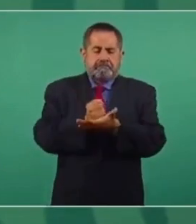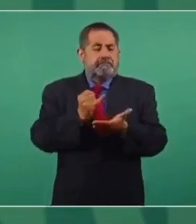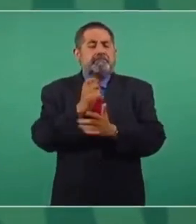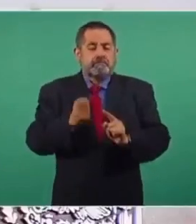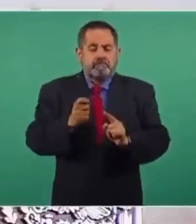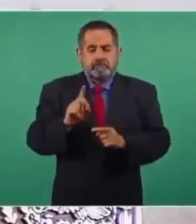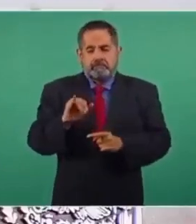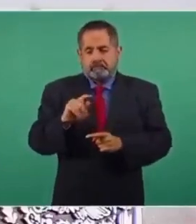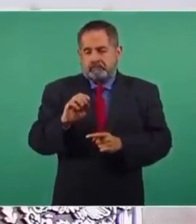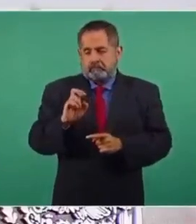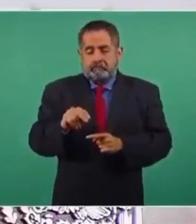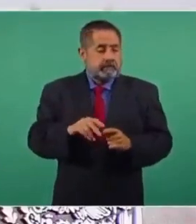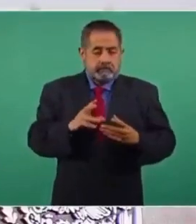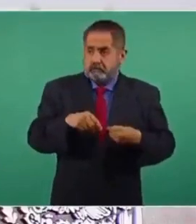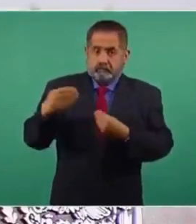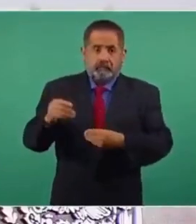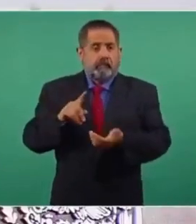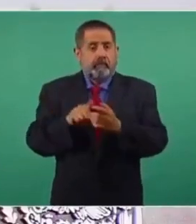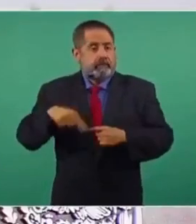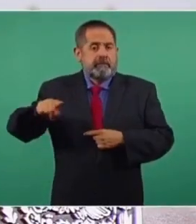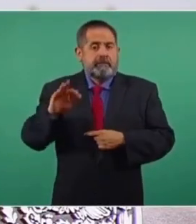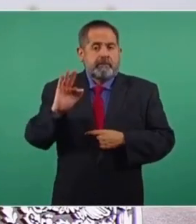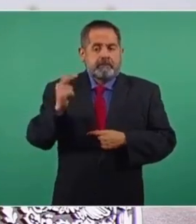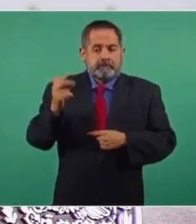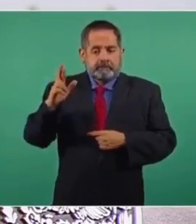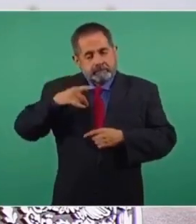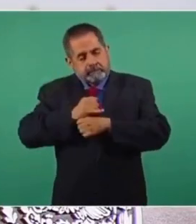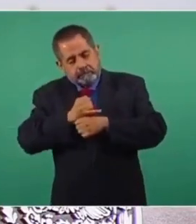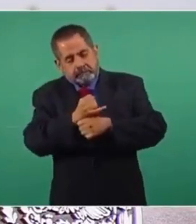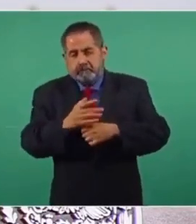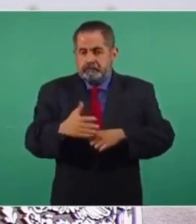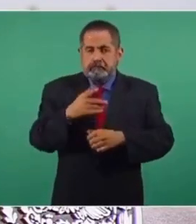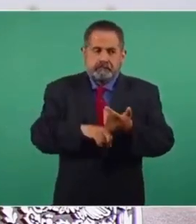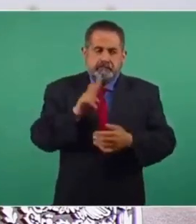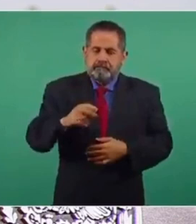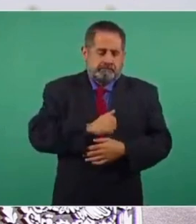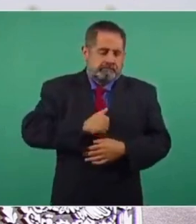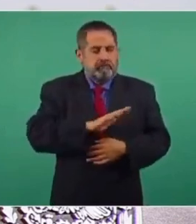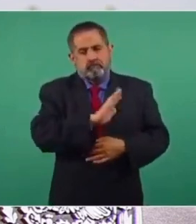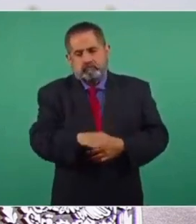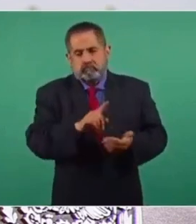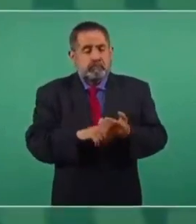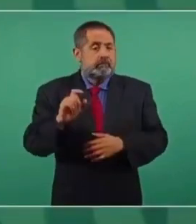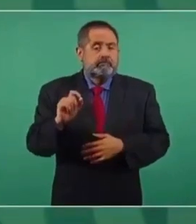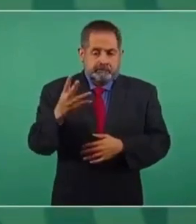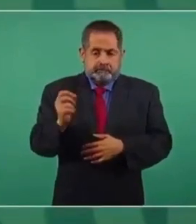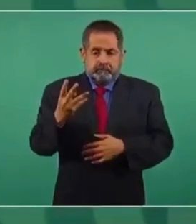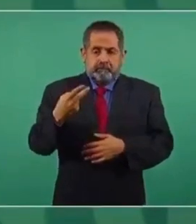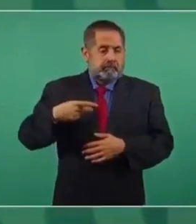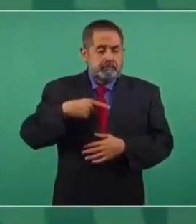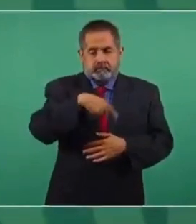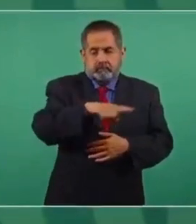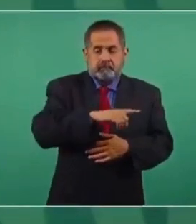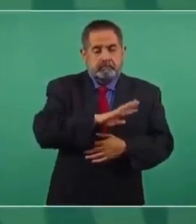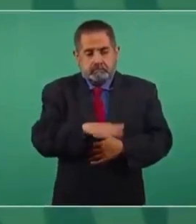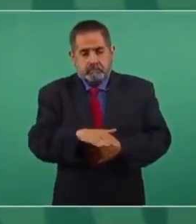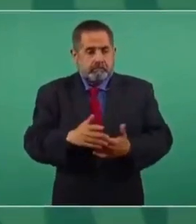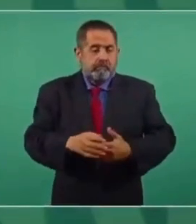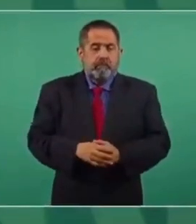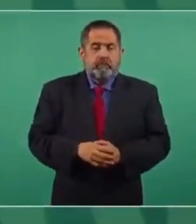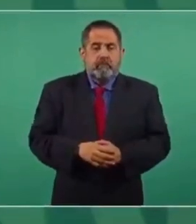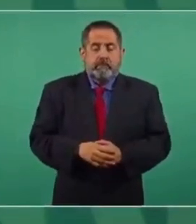y la fiscalía está haciendo una investigación por el lamentable fallecimiento de 24 personas,